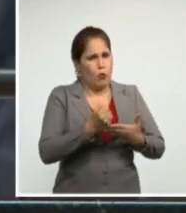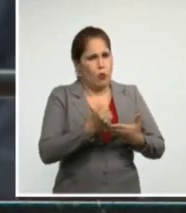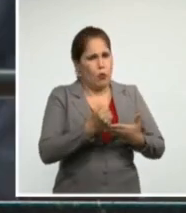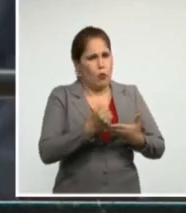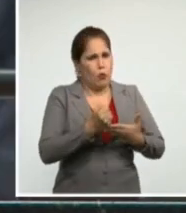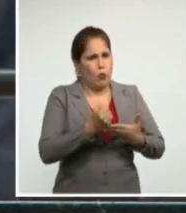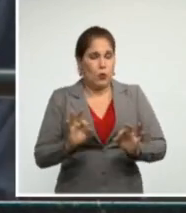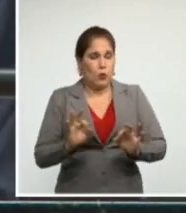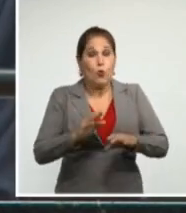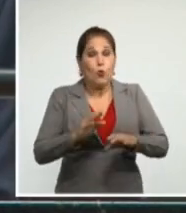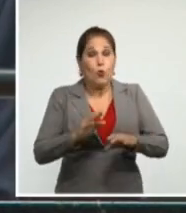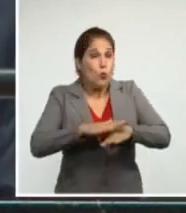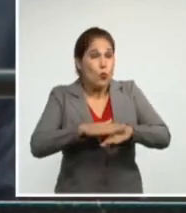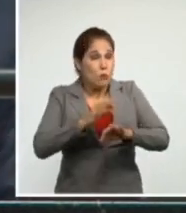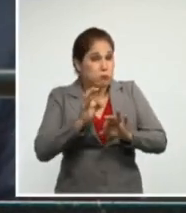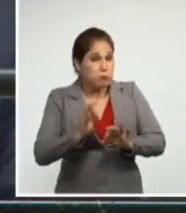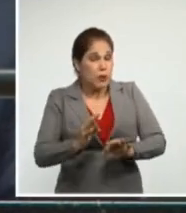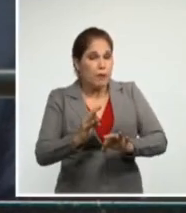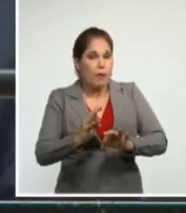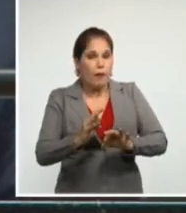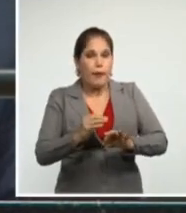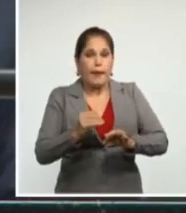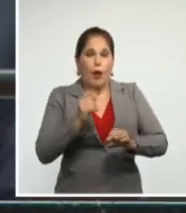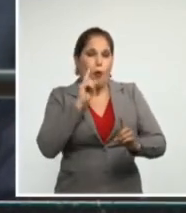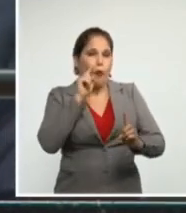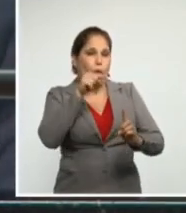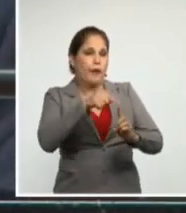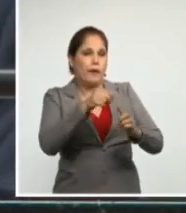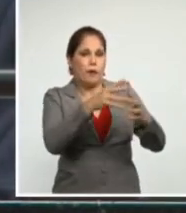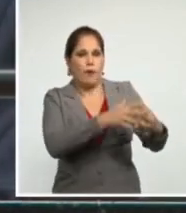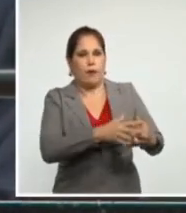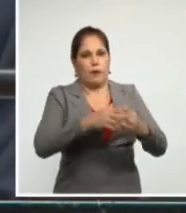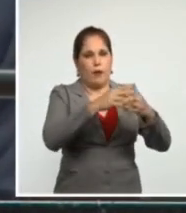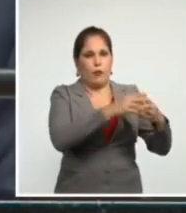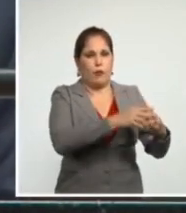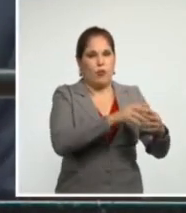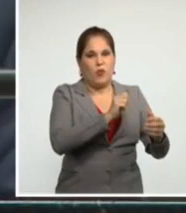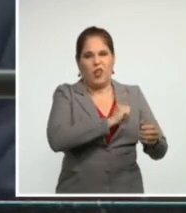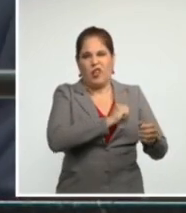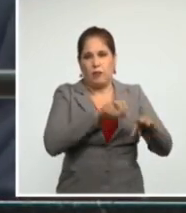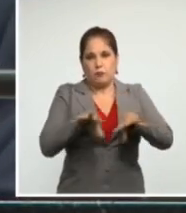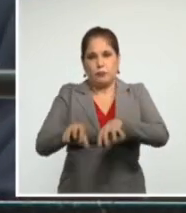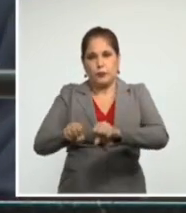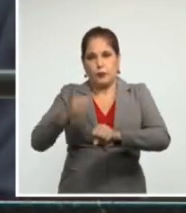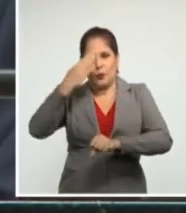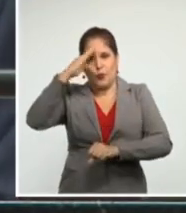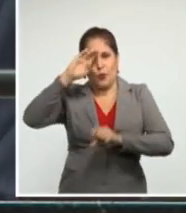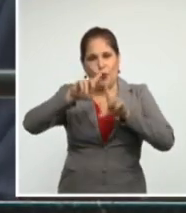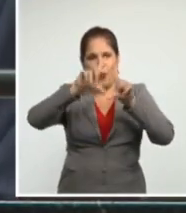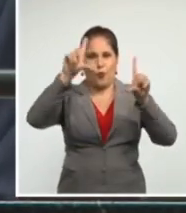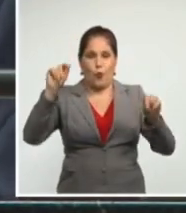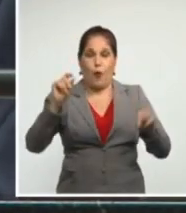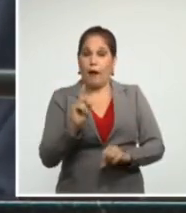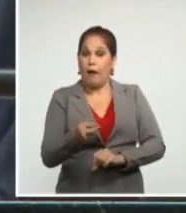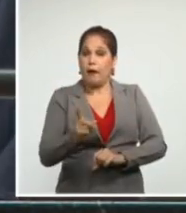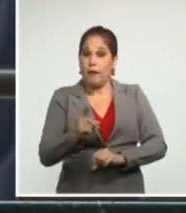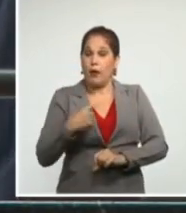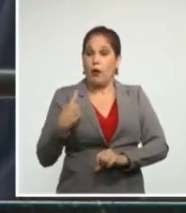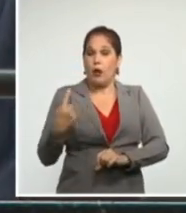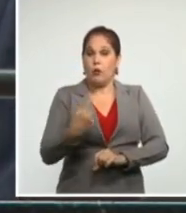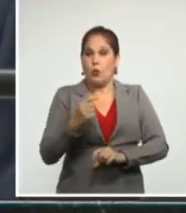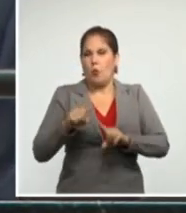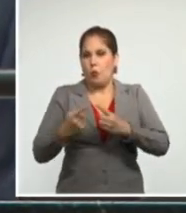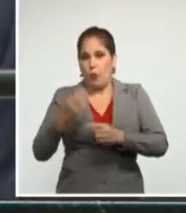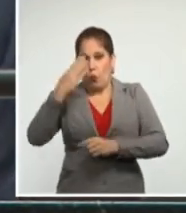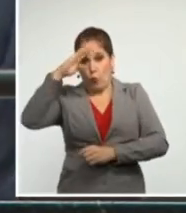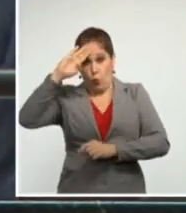consecuencia de un propósito deliberado de castigar en su conjunto al